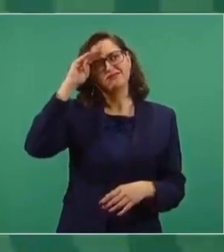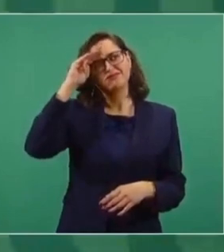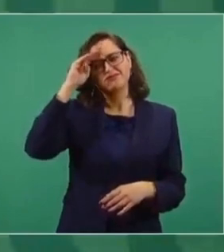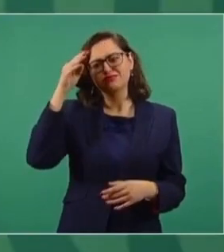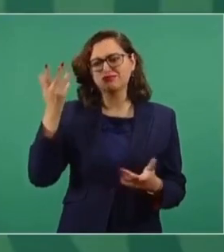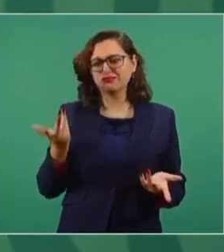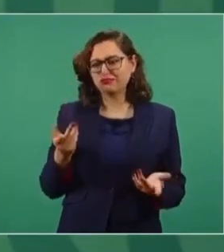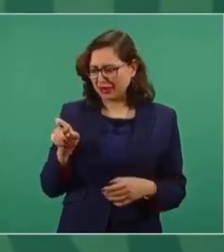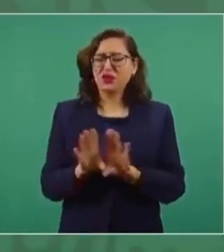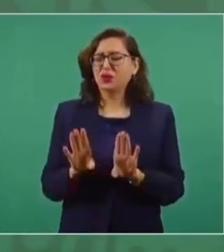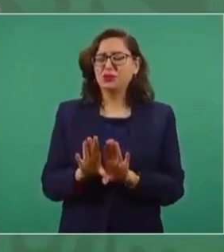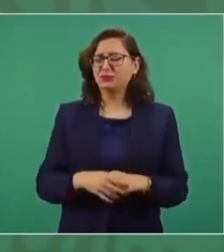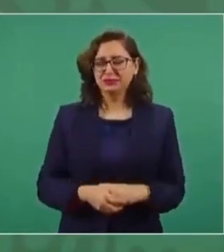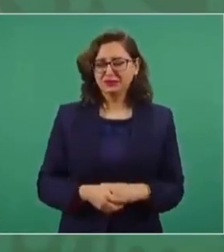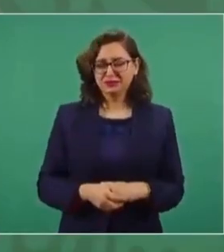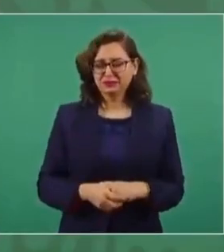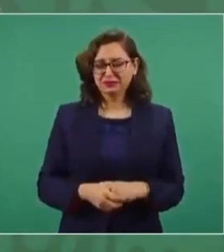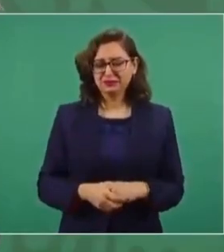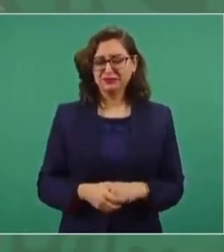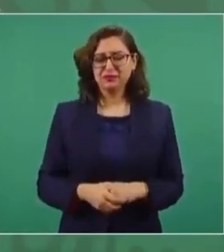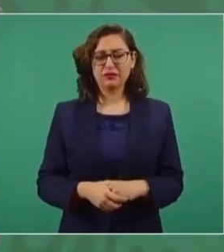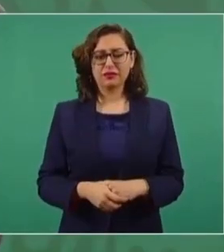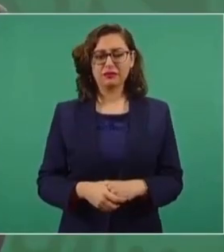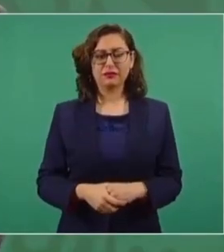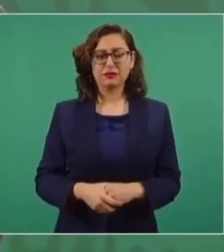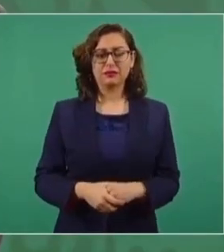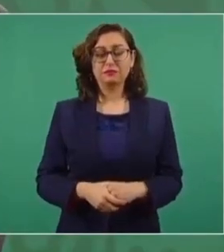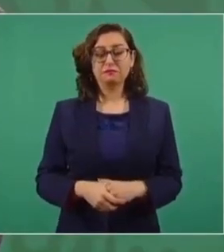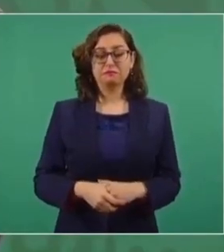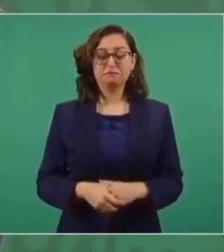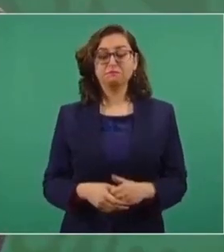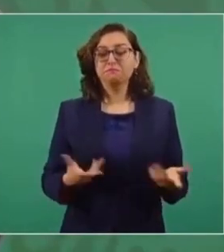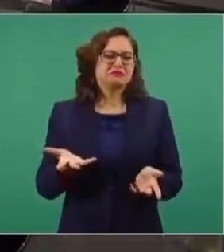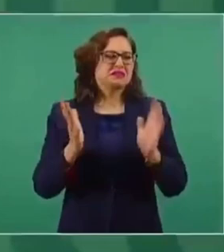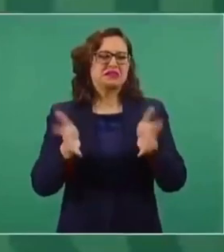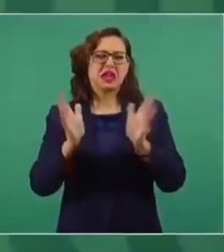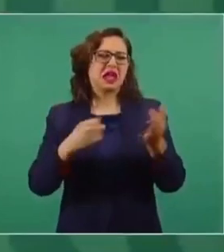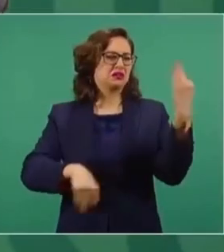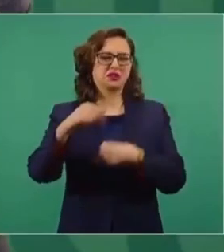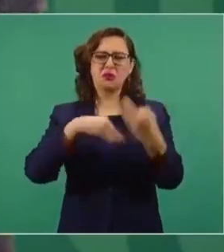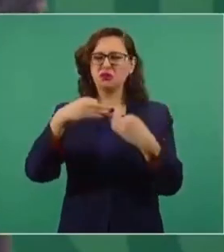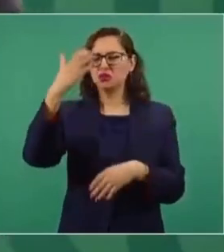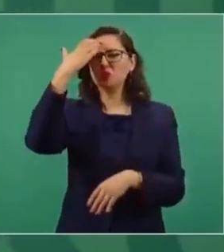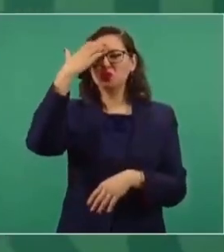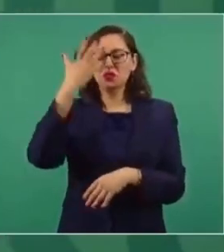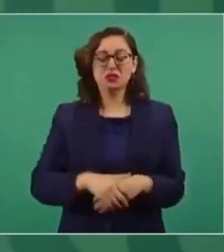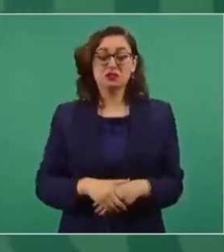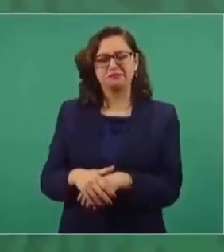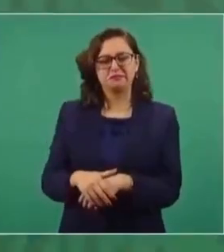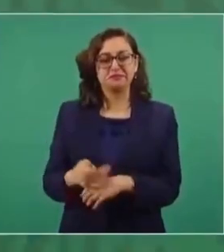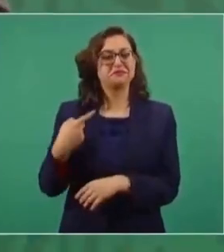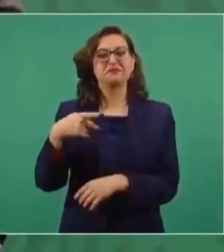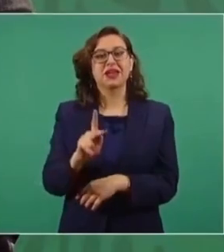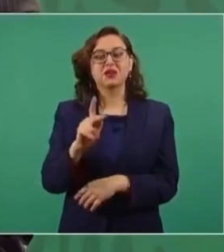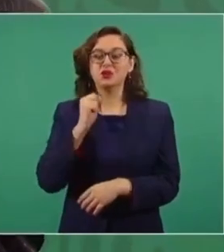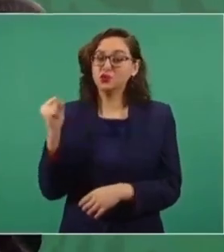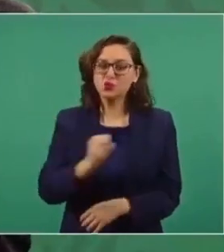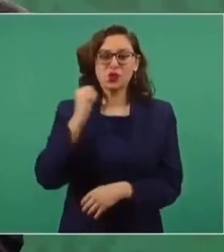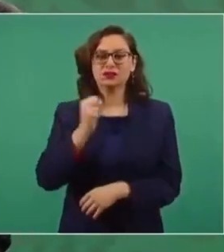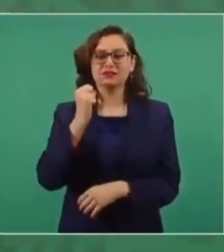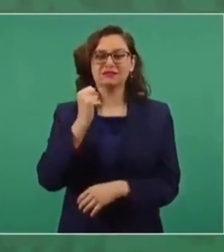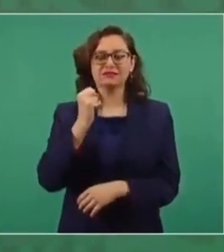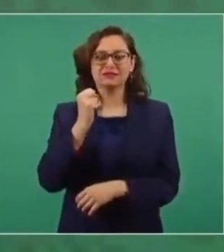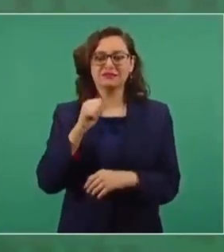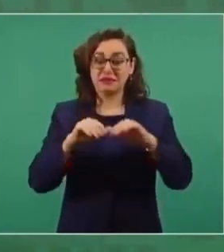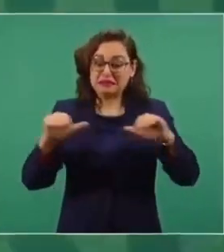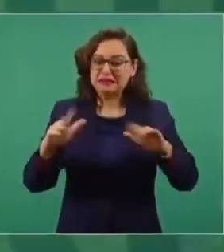es demócrata? Se han hecho de la vista gorda, siempre. Afortunadamente la democracia no depende de ellos, pero la